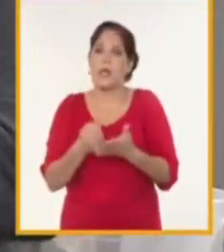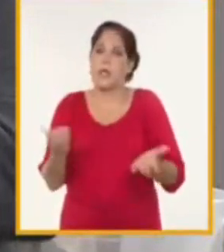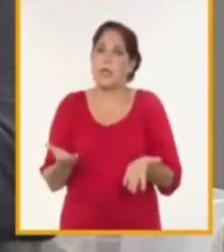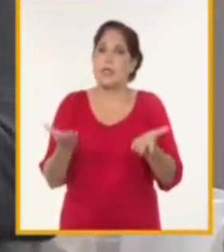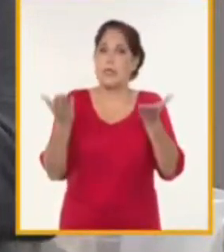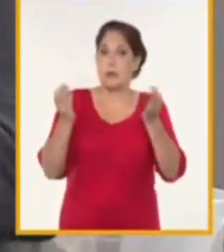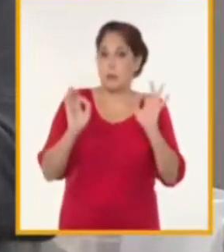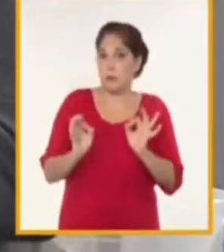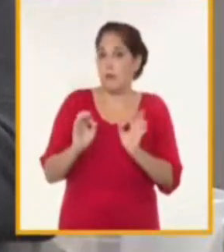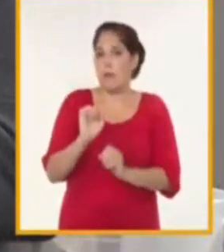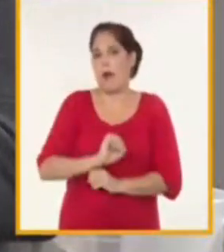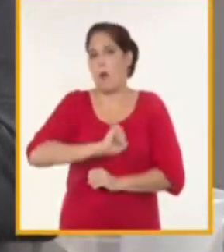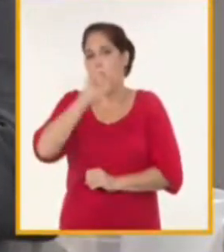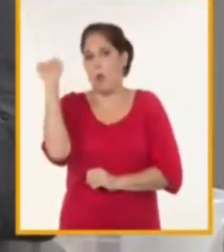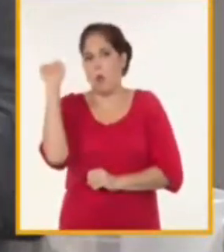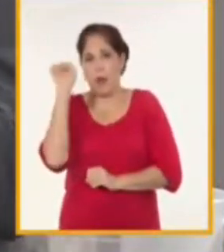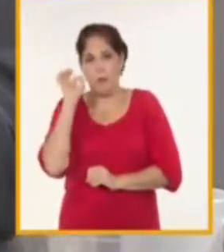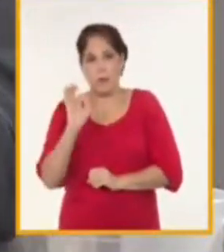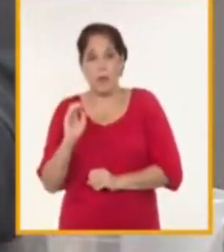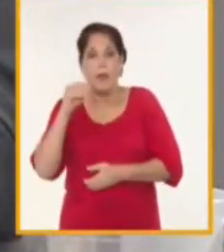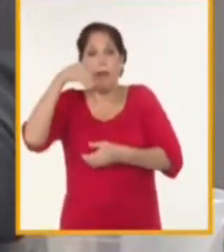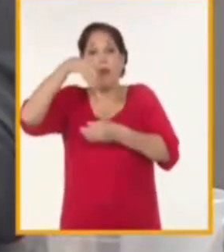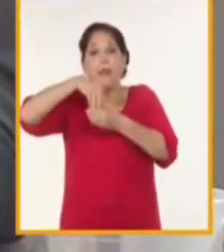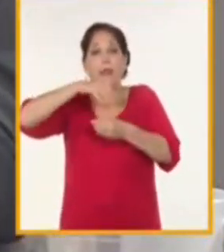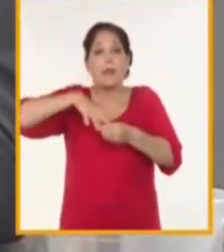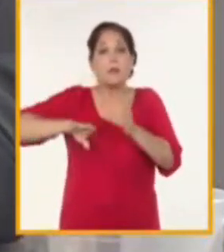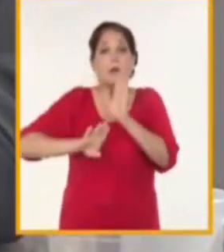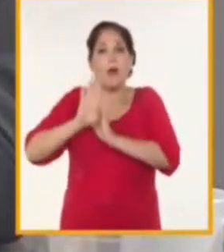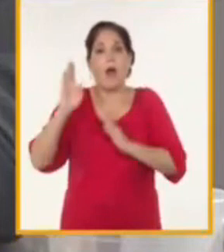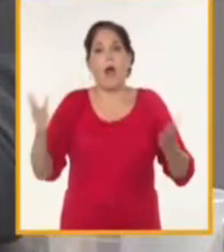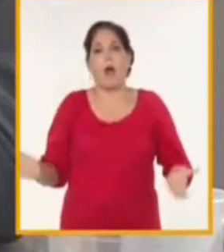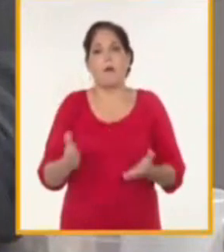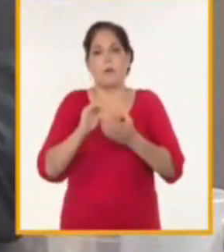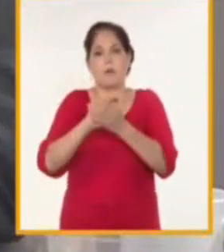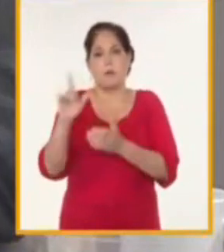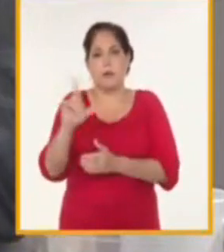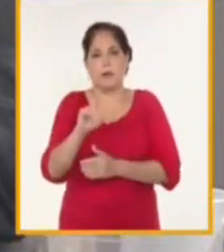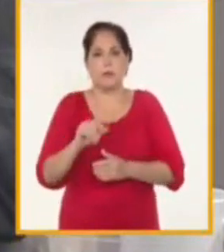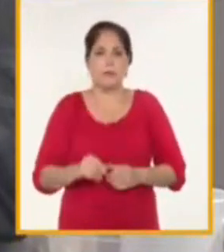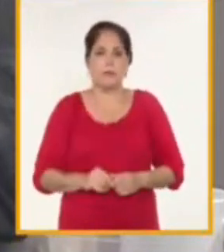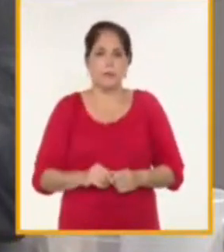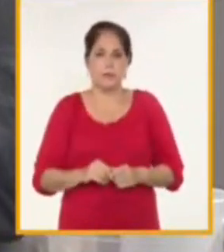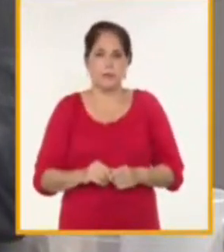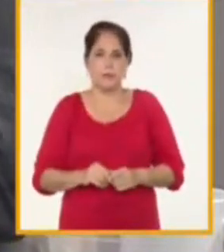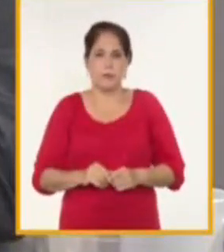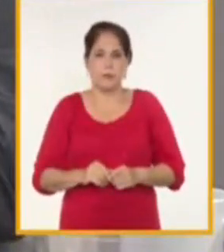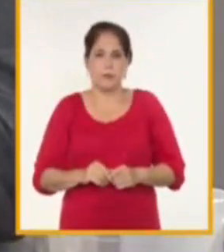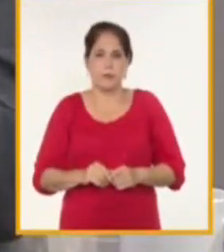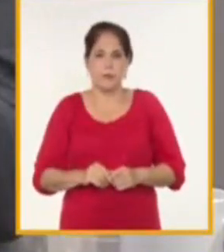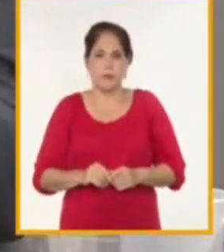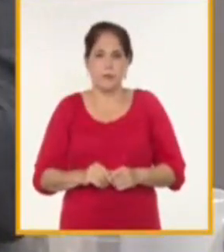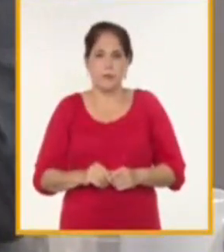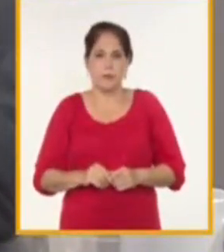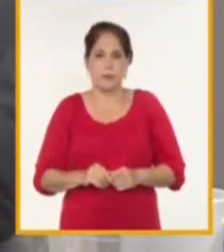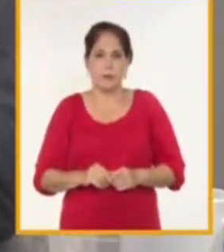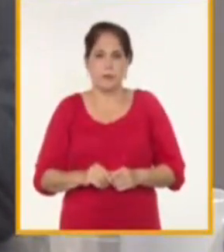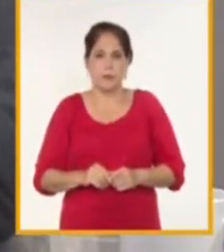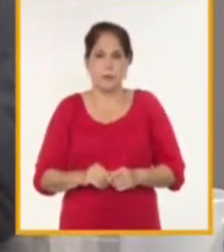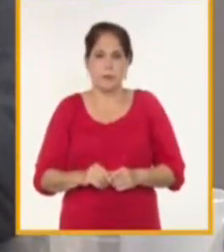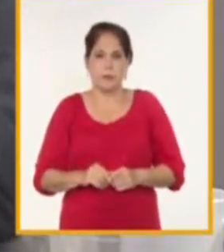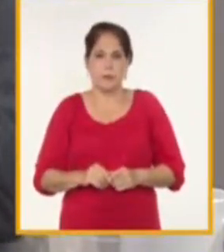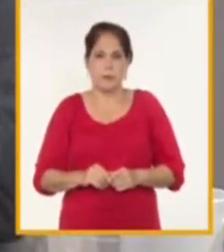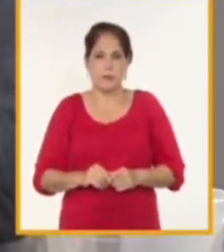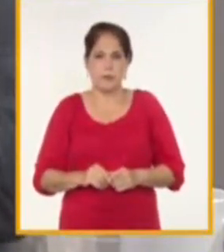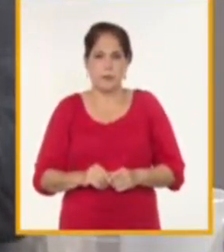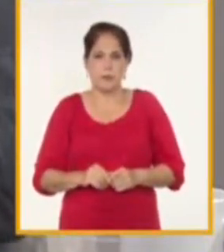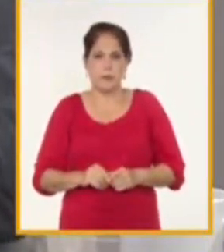lograr incorporarnos y avanzar en la zona especial y yo creo que ese trabajo que inició nuestro